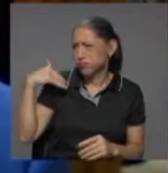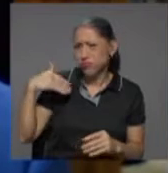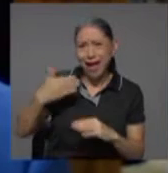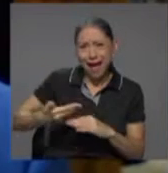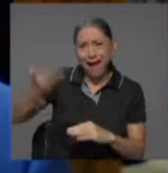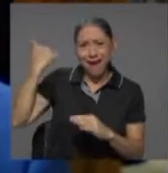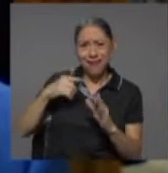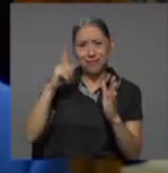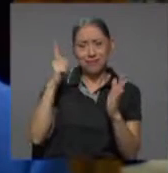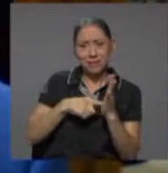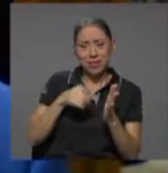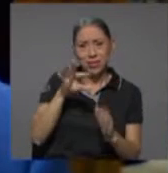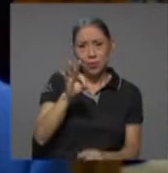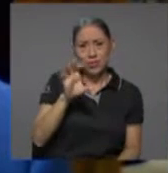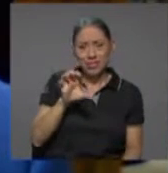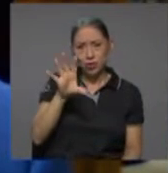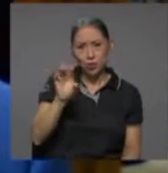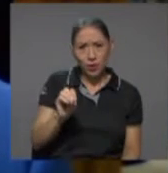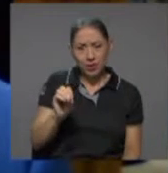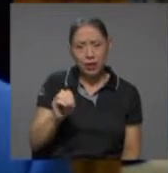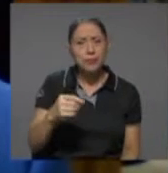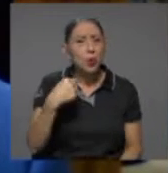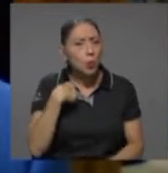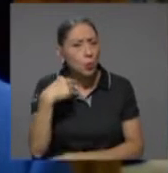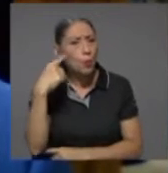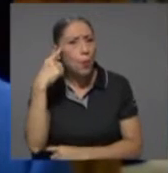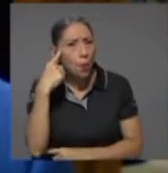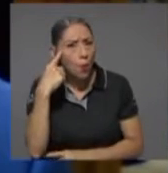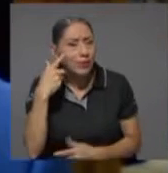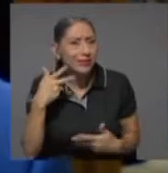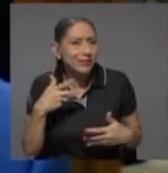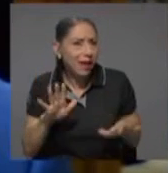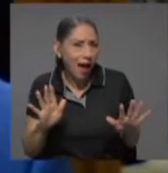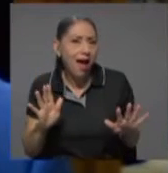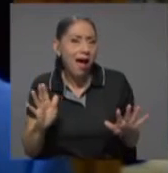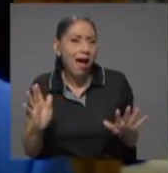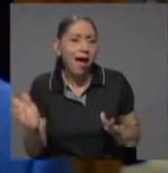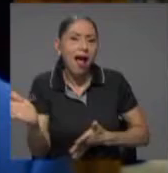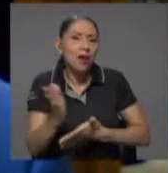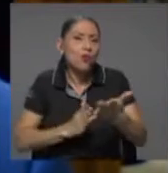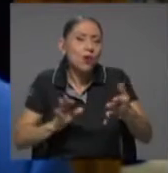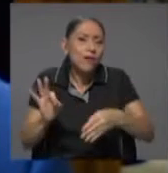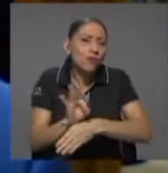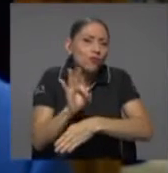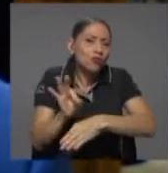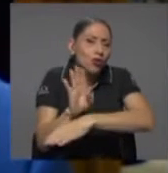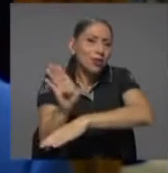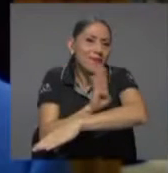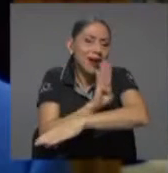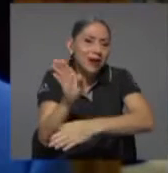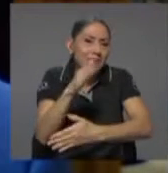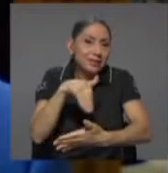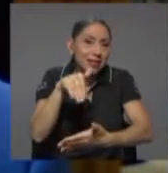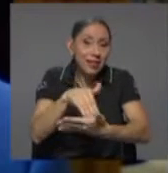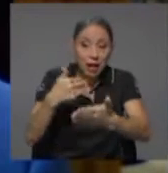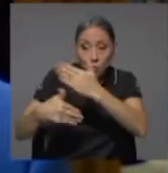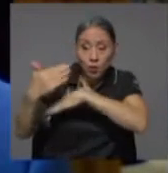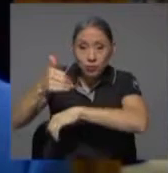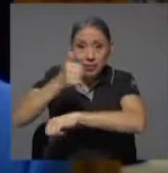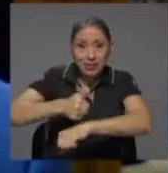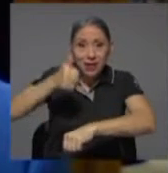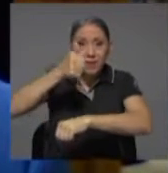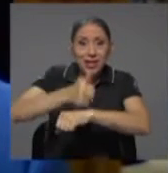podría pensar que ya hay alguna función de Banca Central cuando se establece la